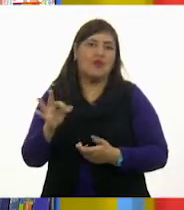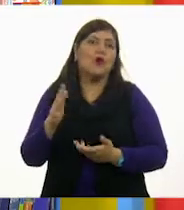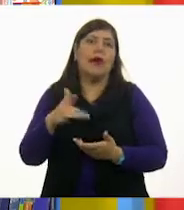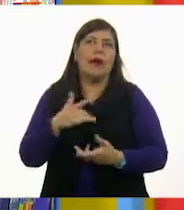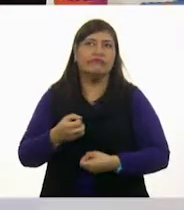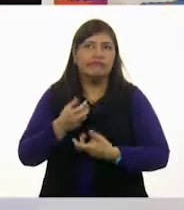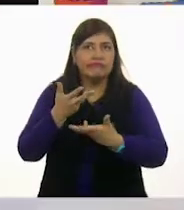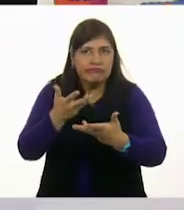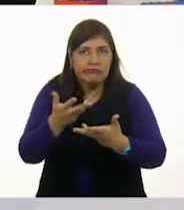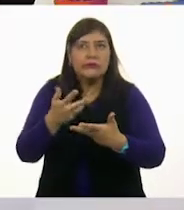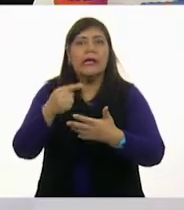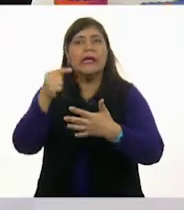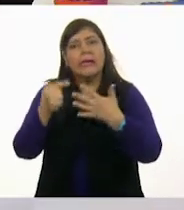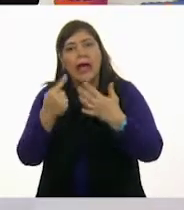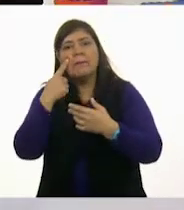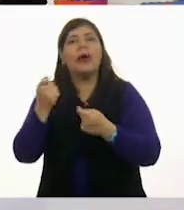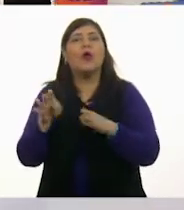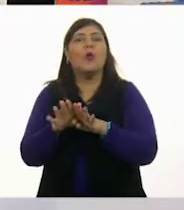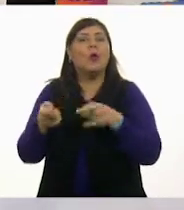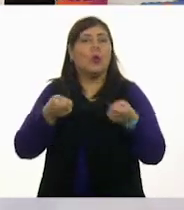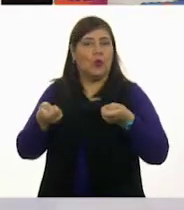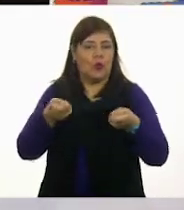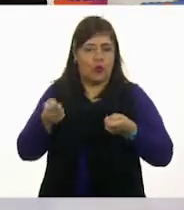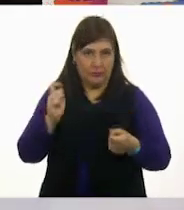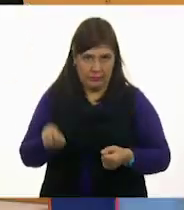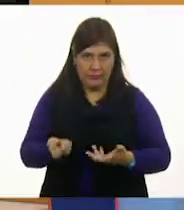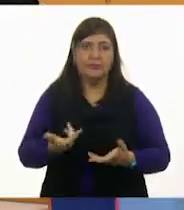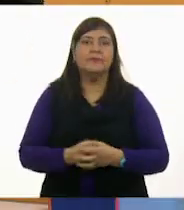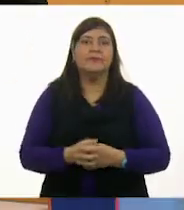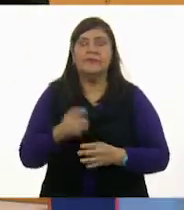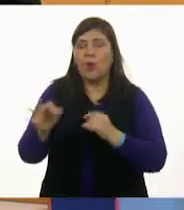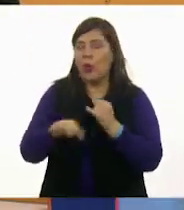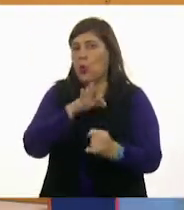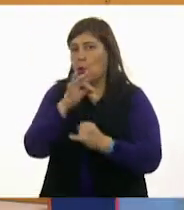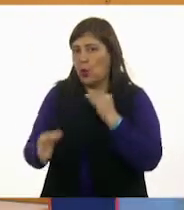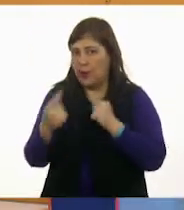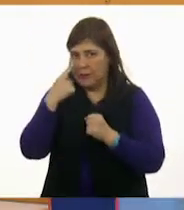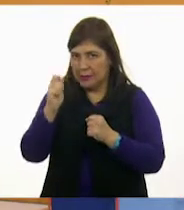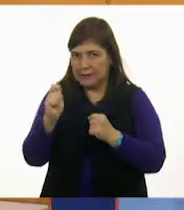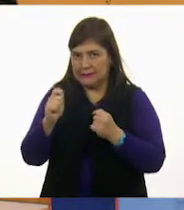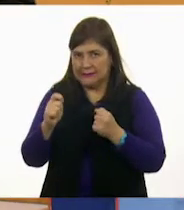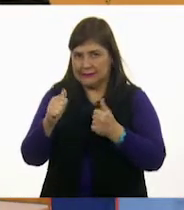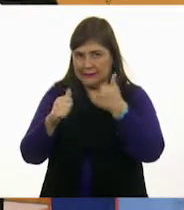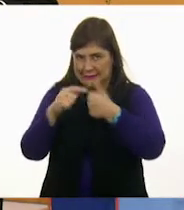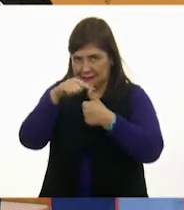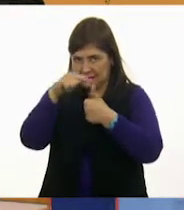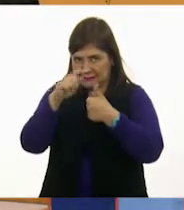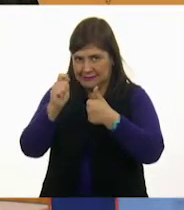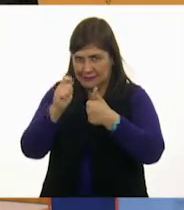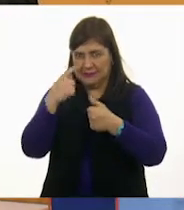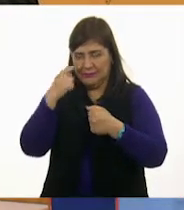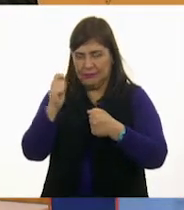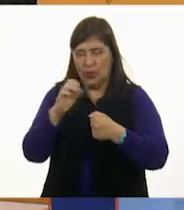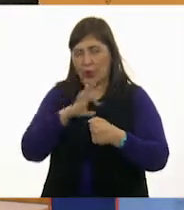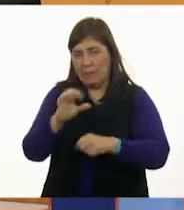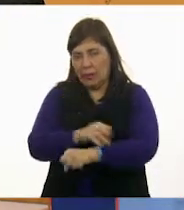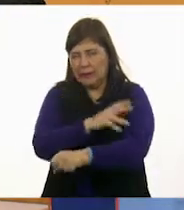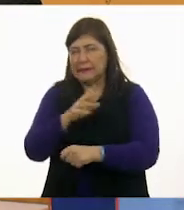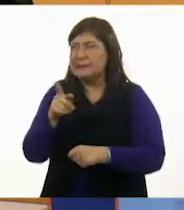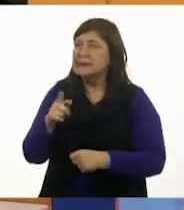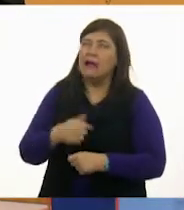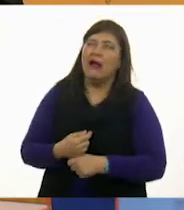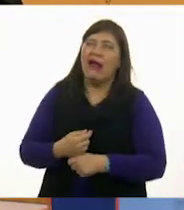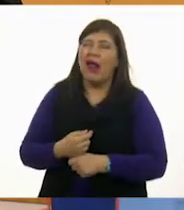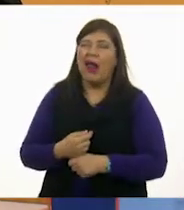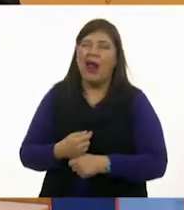manejarlas bien. Muy bien. Fíjate bien. Muy bien. Última emoción. A ver si la reconoces. De acuerdo. No tienes ganas